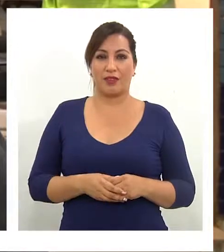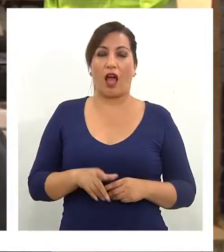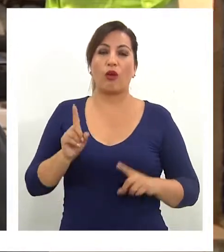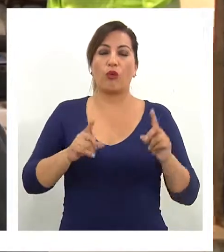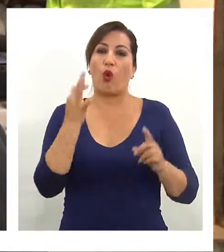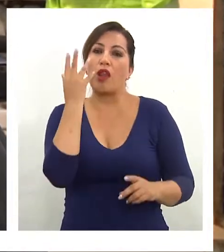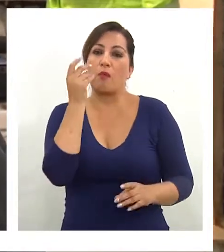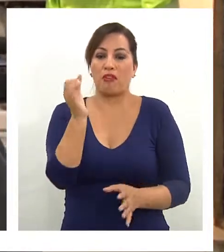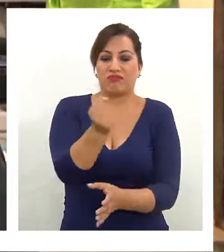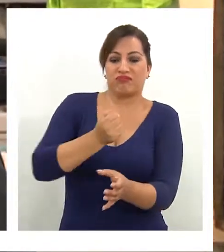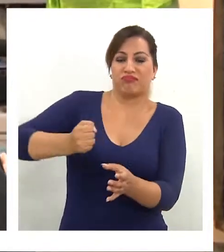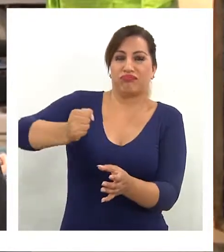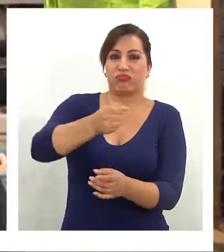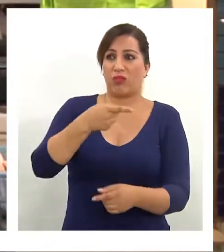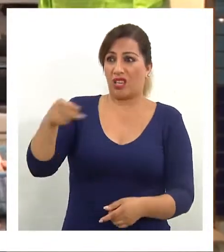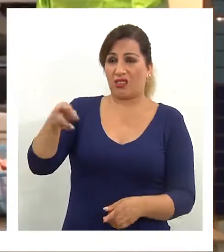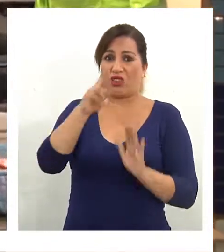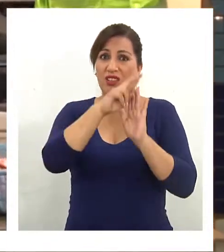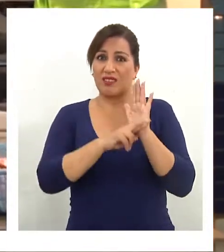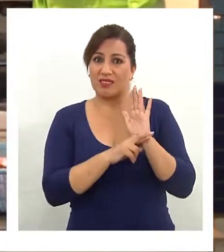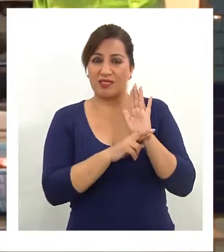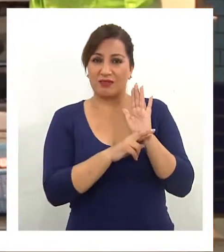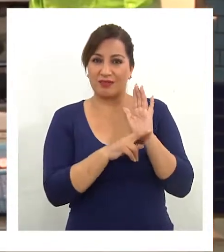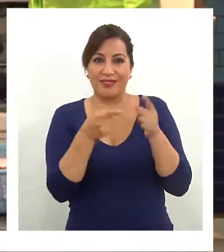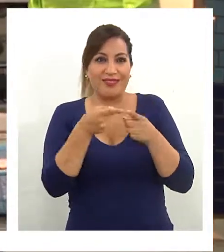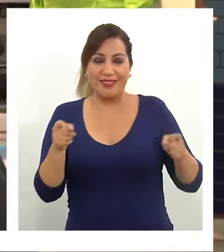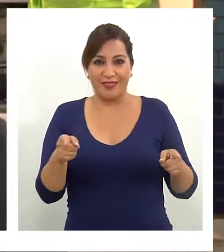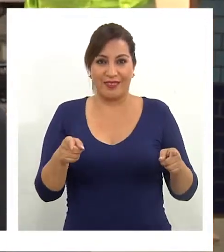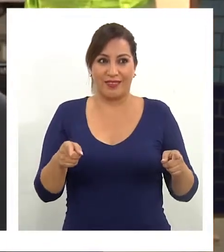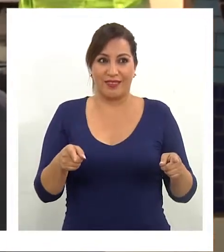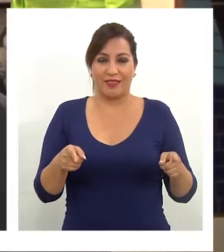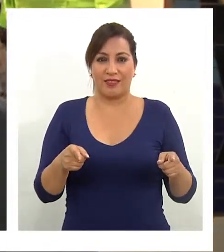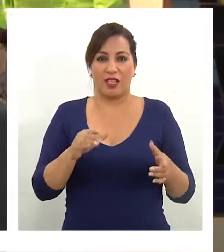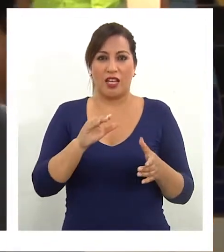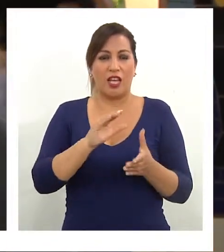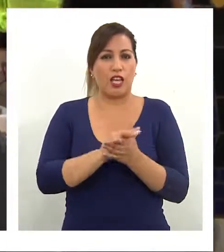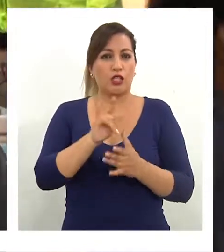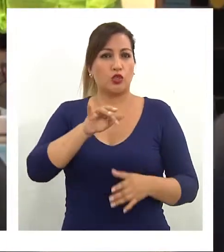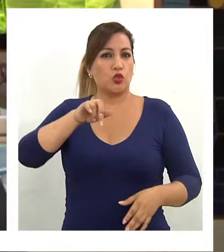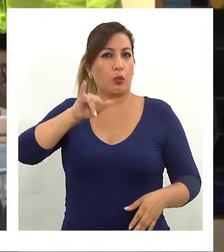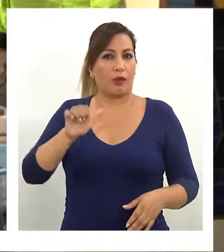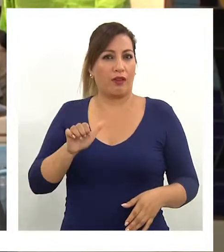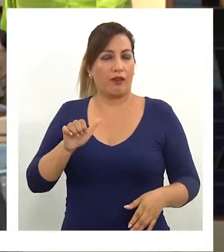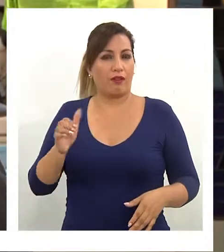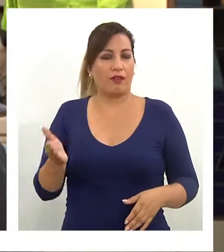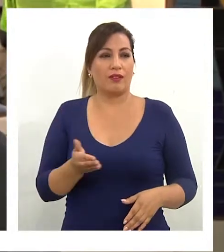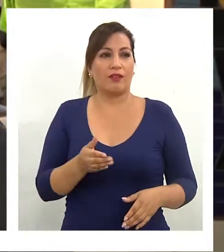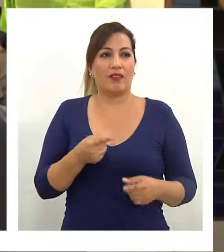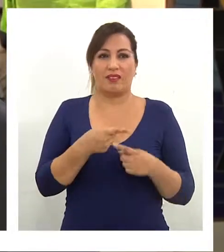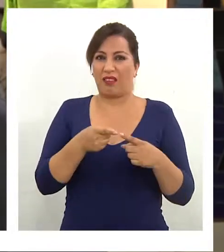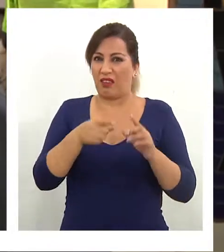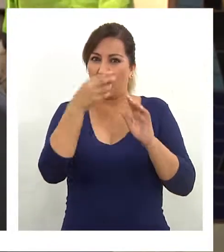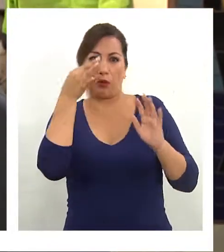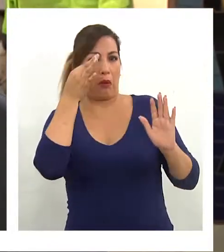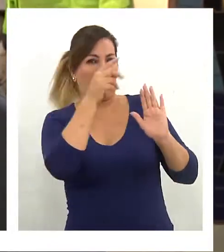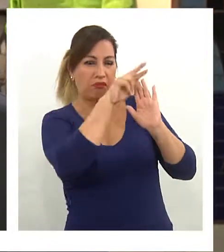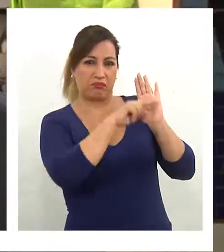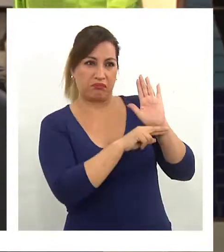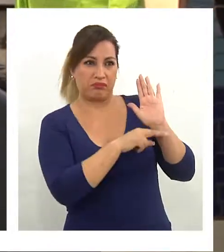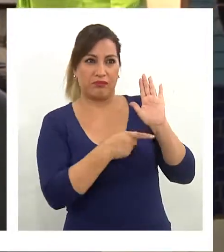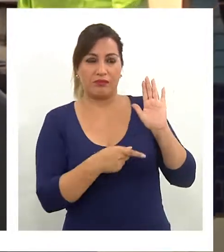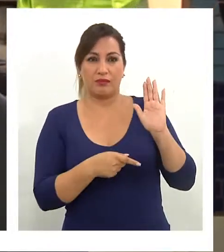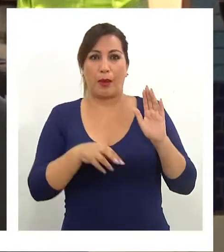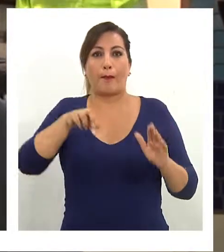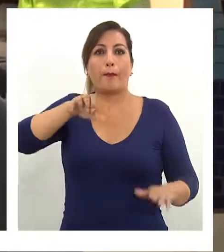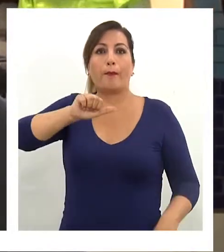limón. Y las alternativas que están dando ellos son recetas. Hay chupe de almejas, chupe de mariscos, hay recetas que se ven ahí que son